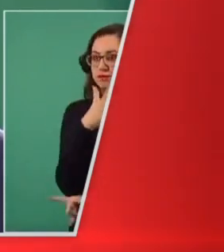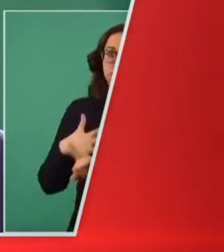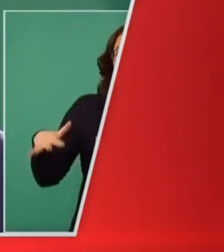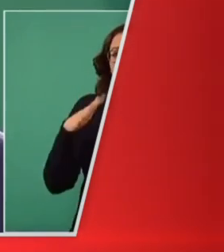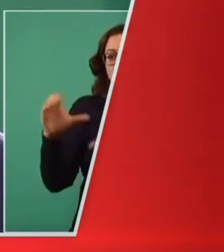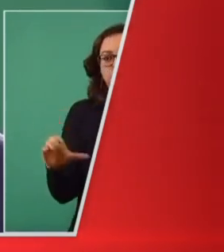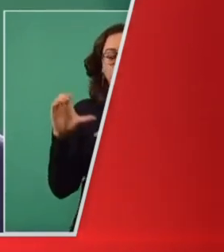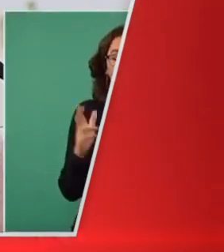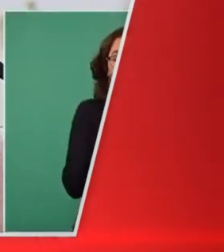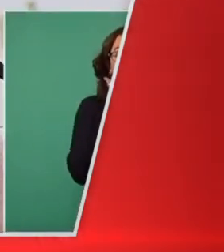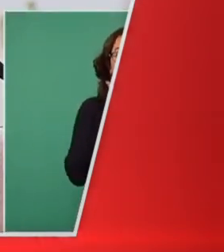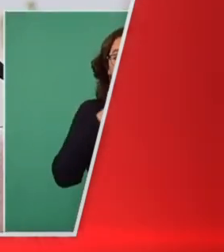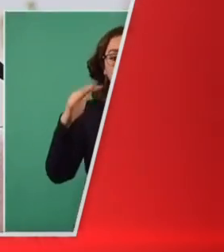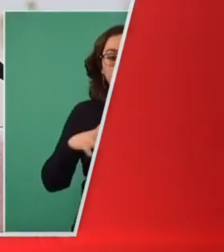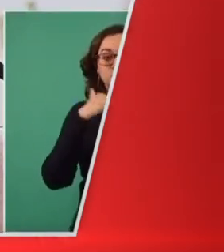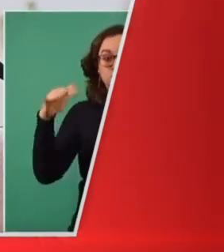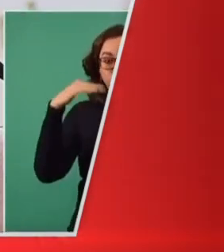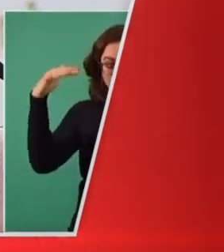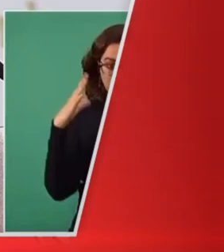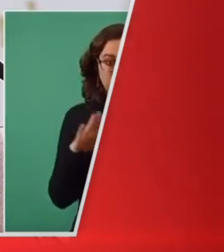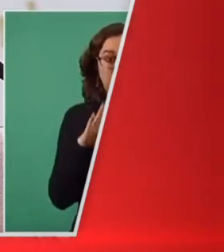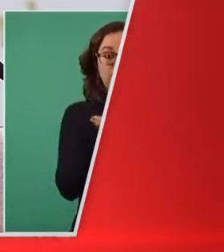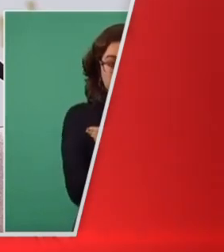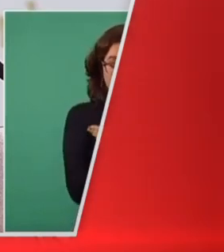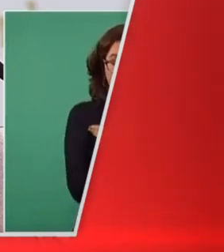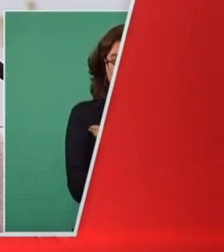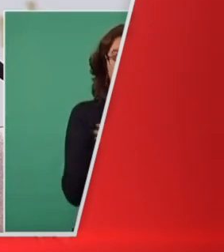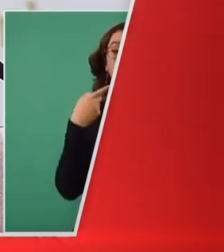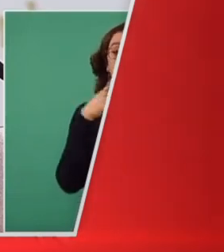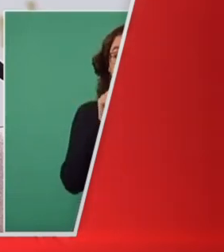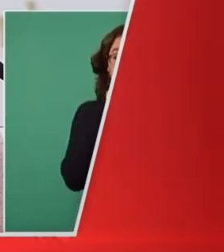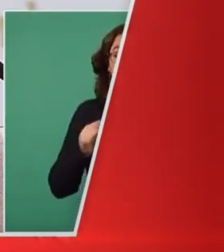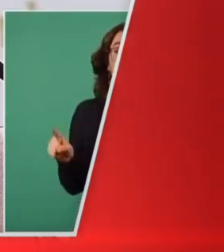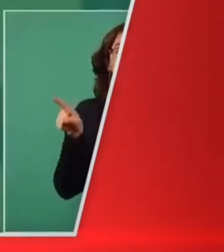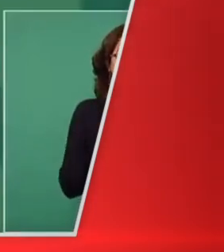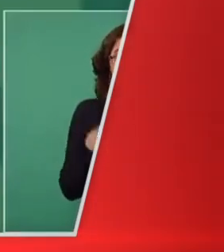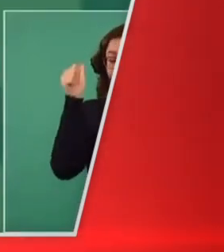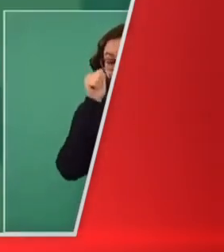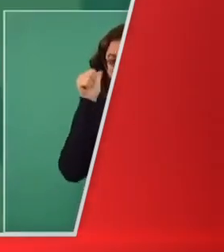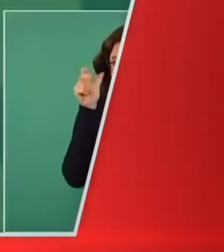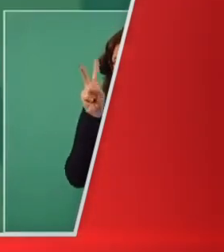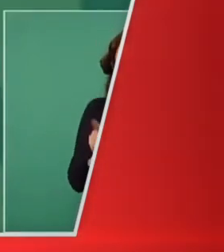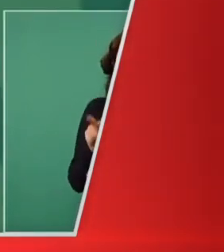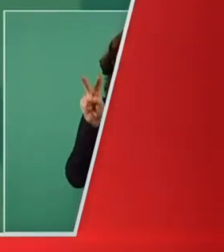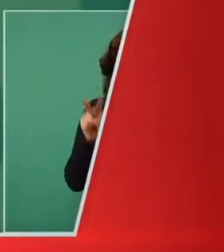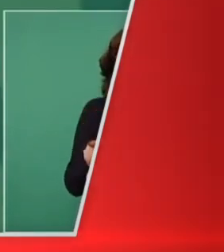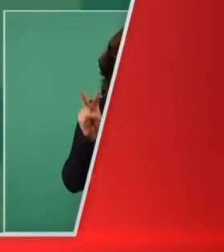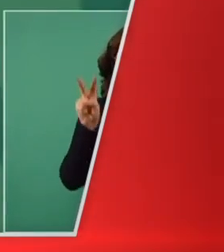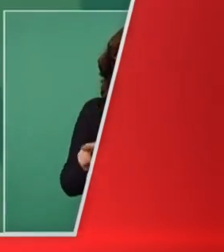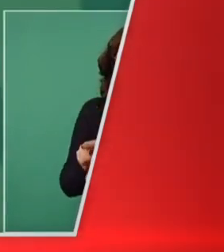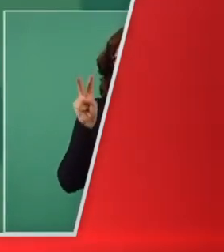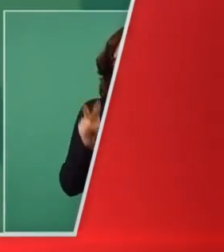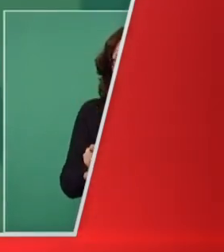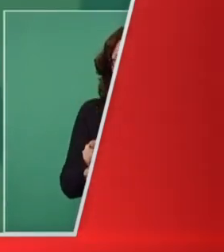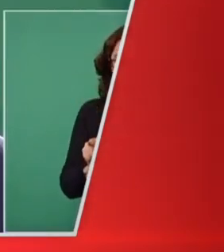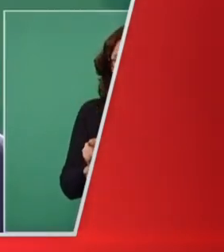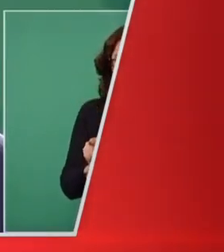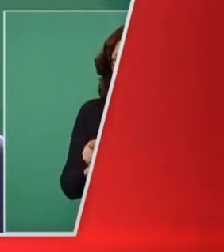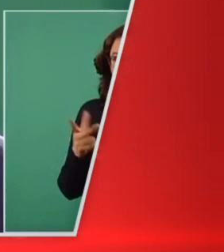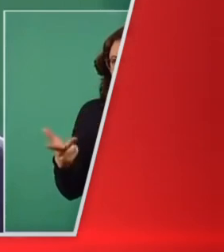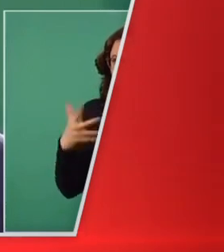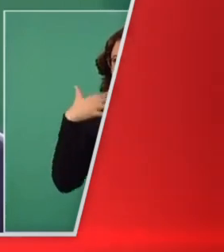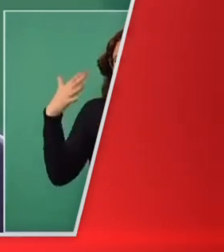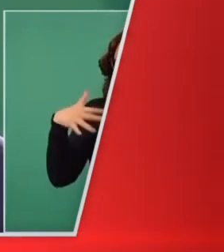se contamine. Pero además hay una vigilancia permanente. Si se está por encima